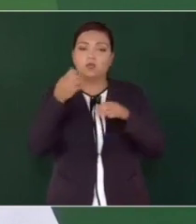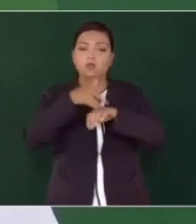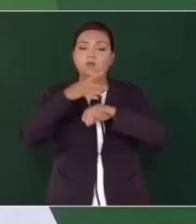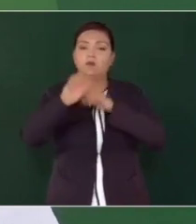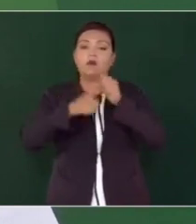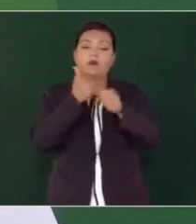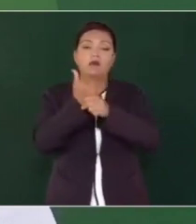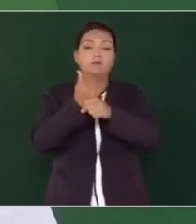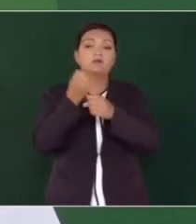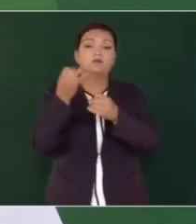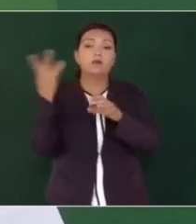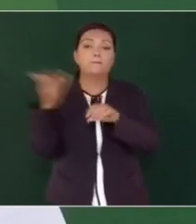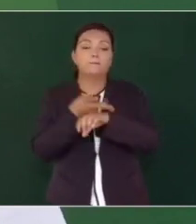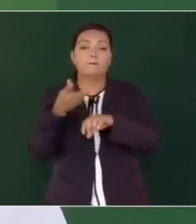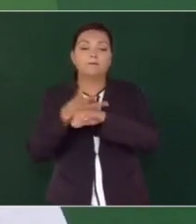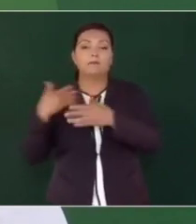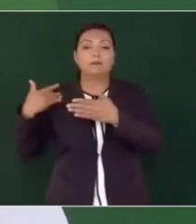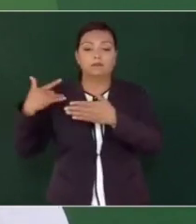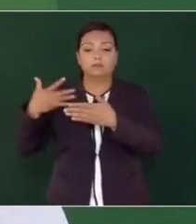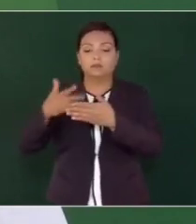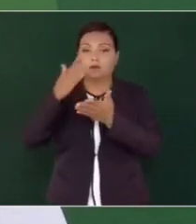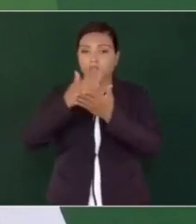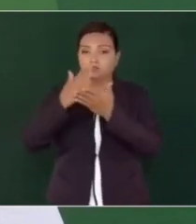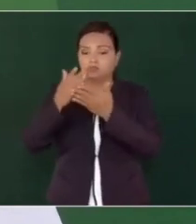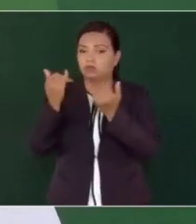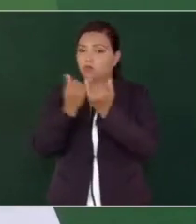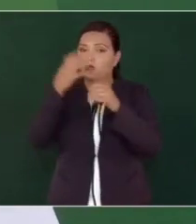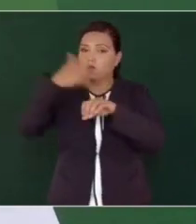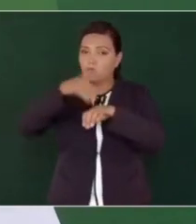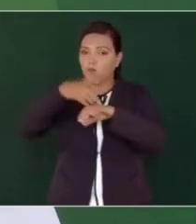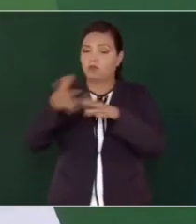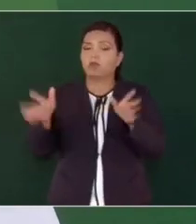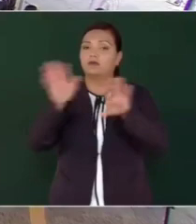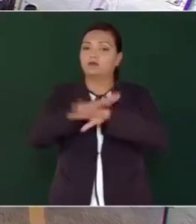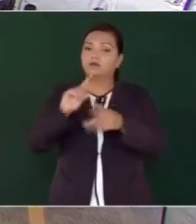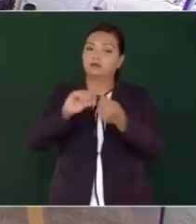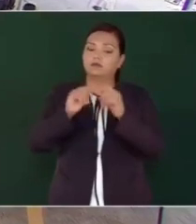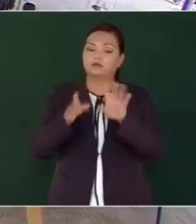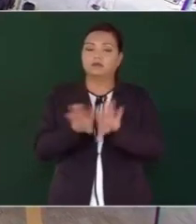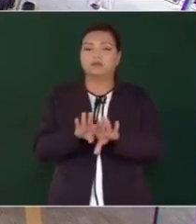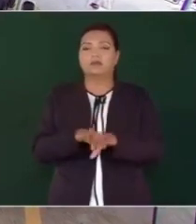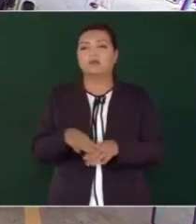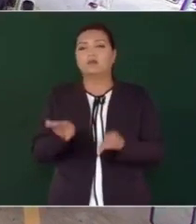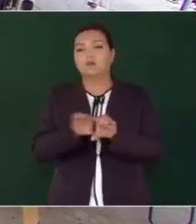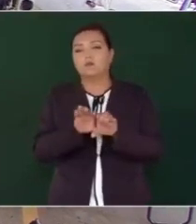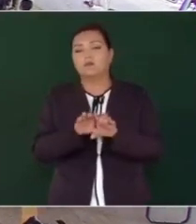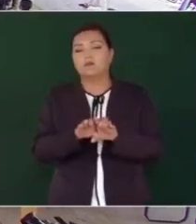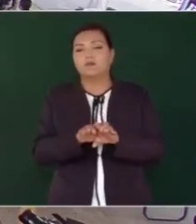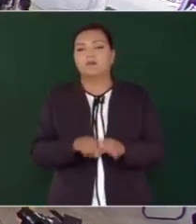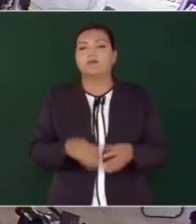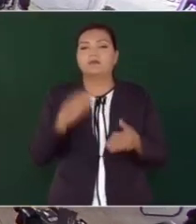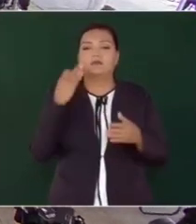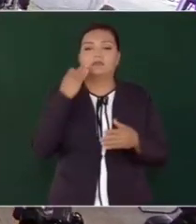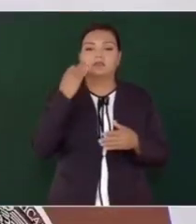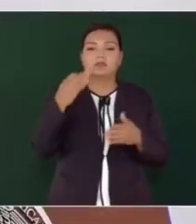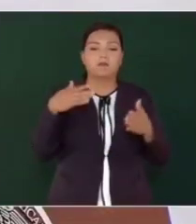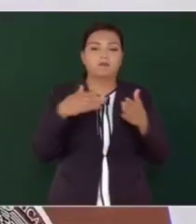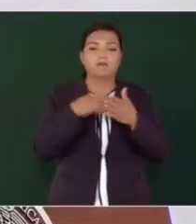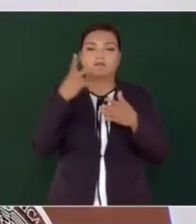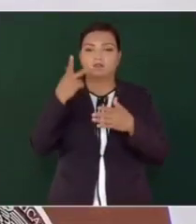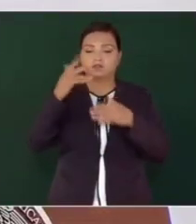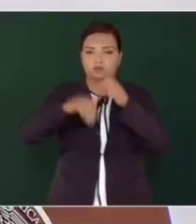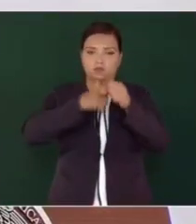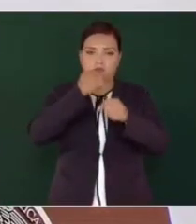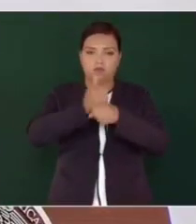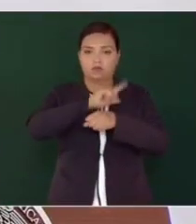años transcurridos. Y esa cantidad se tradujo en la extensión del periodo de vigencia de 8